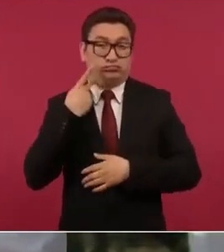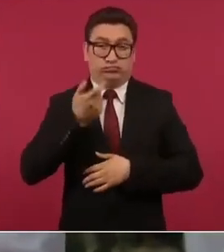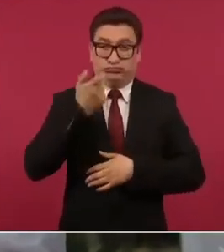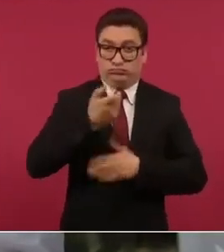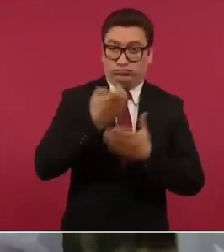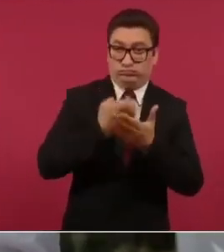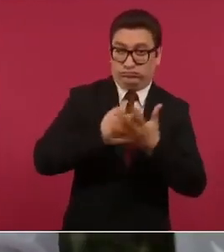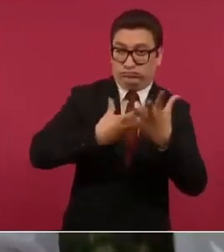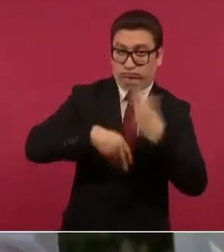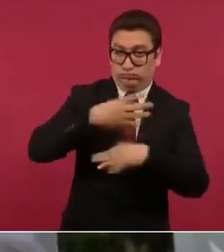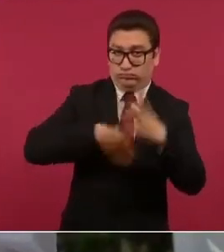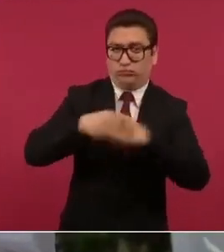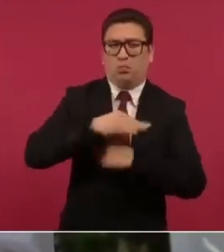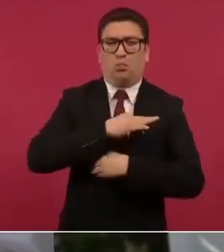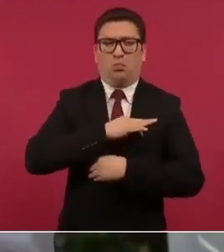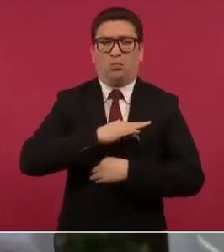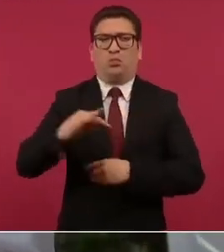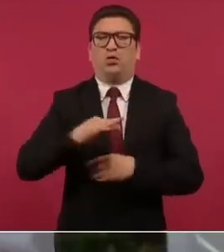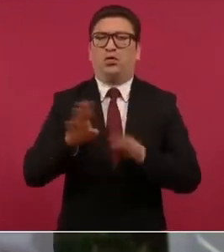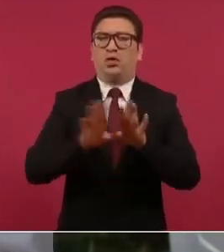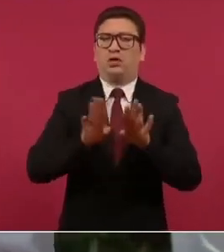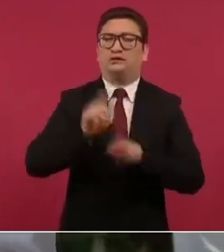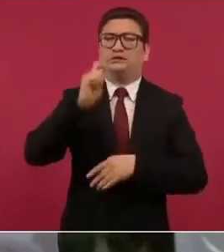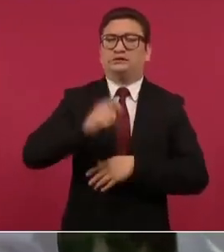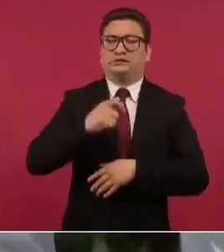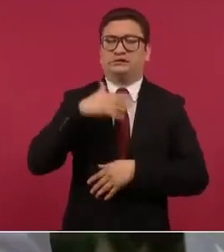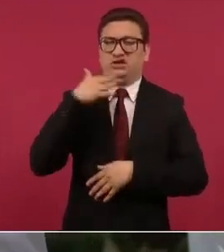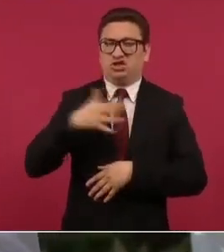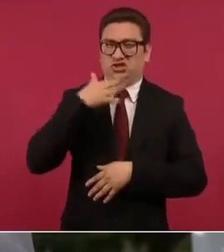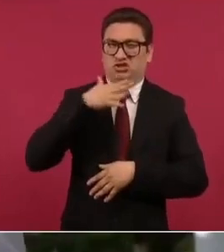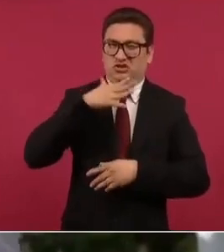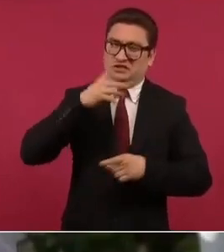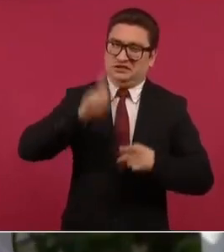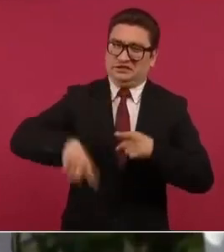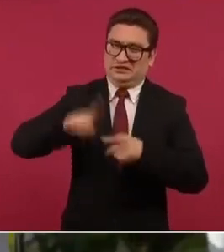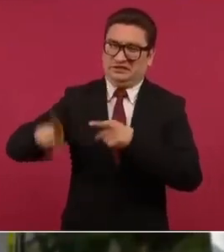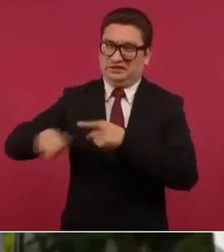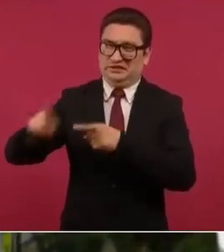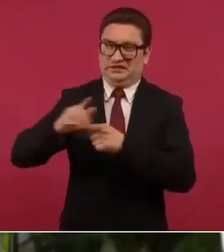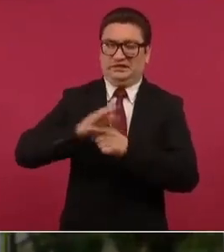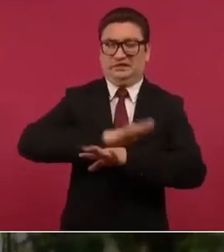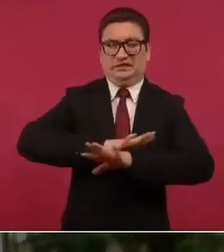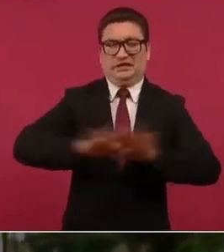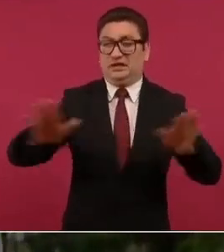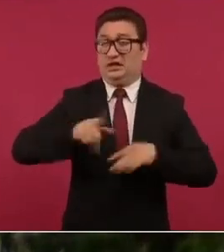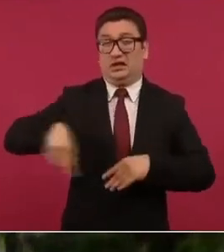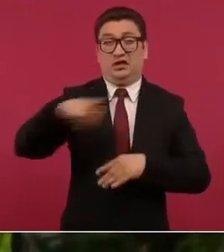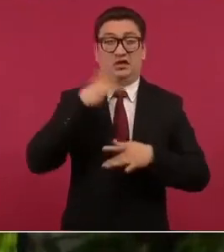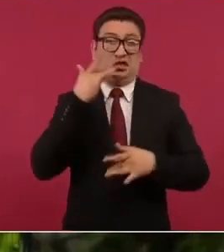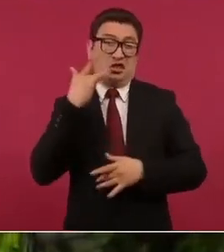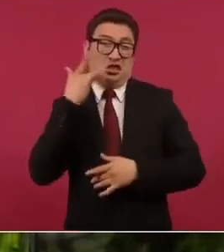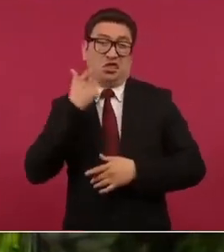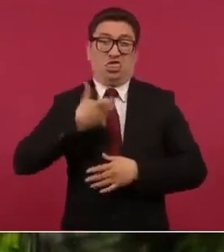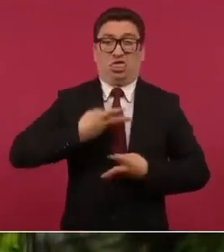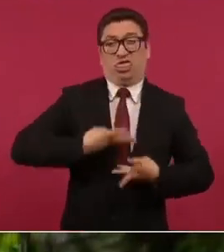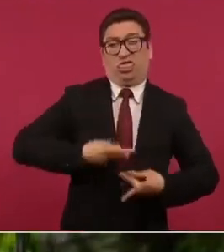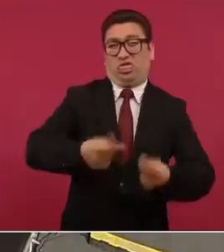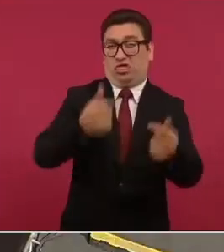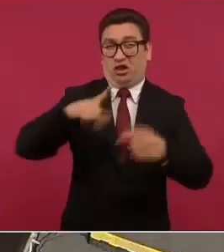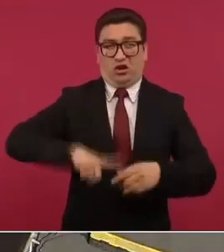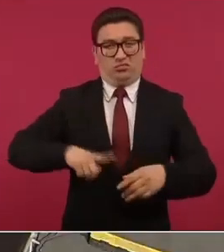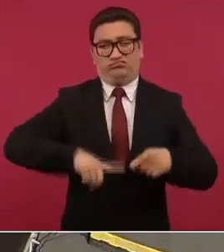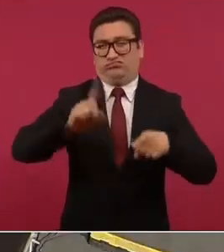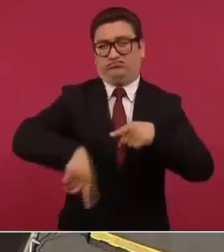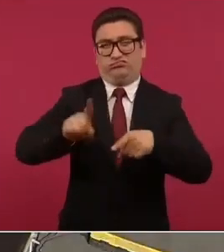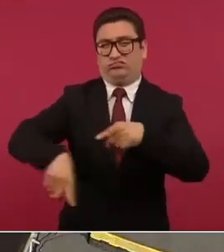la fórmula de desterrar la corrupción y de acabar con los lujos y el derroche en el gobierno